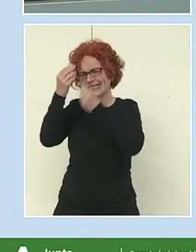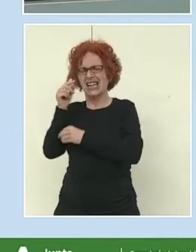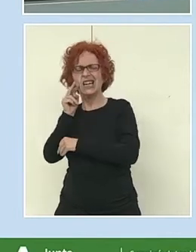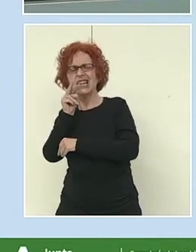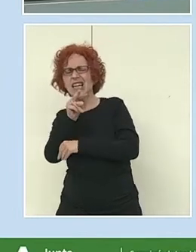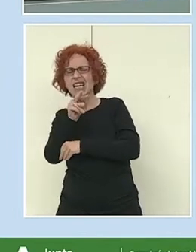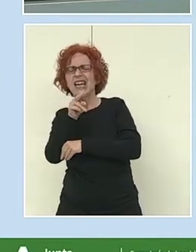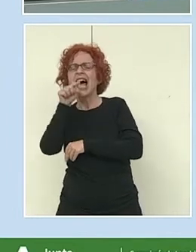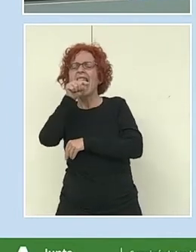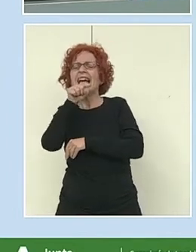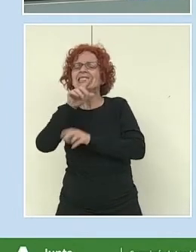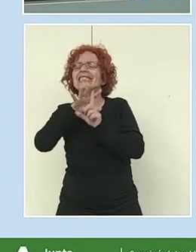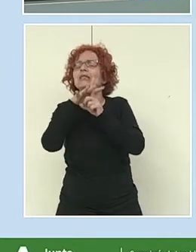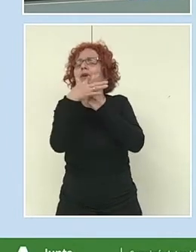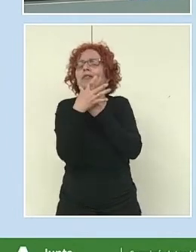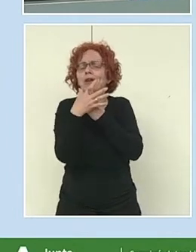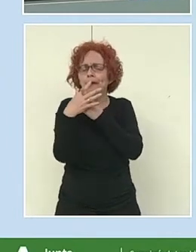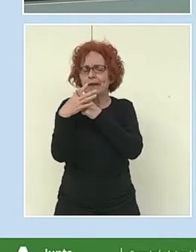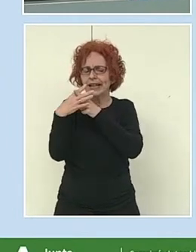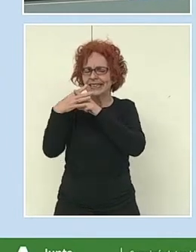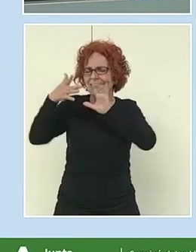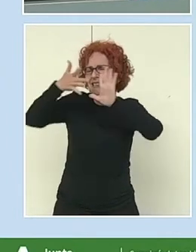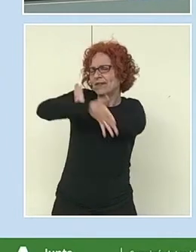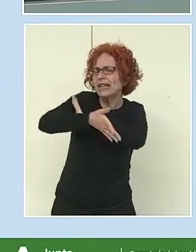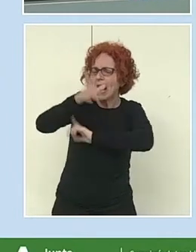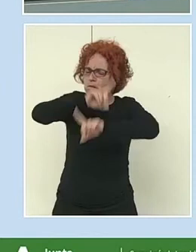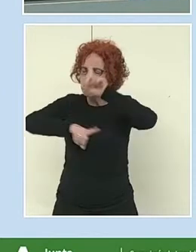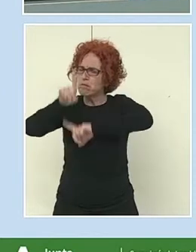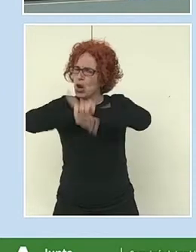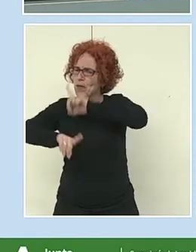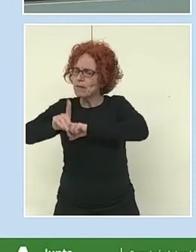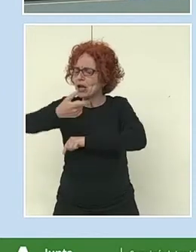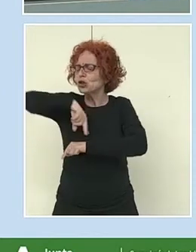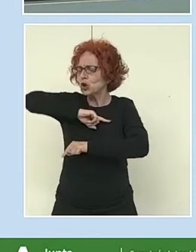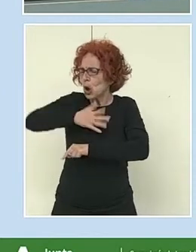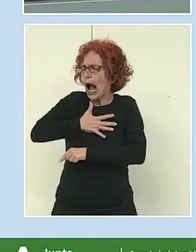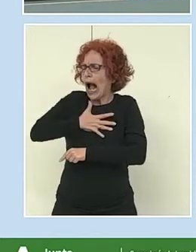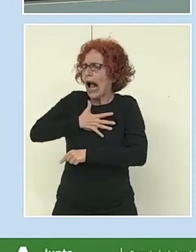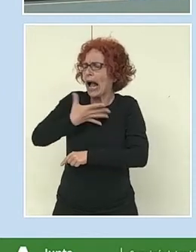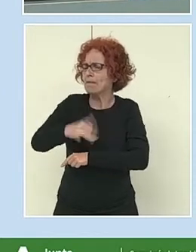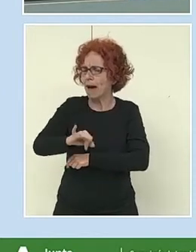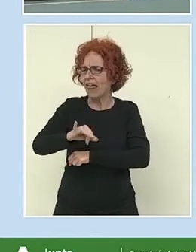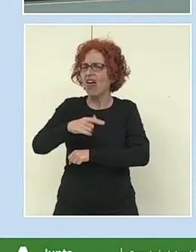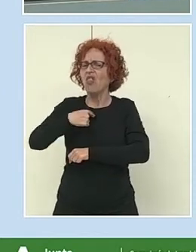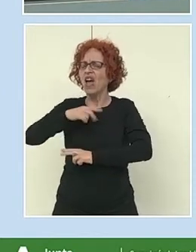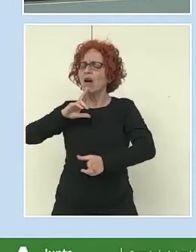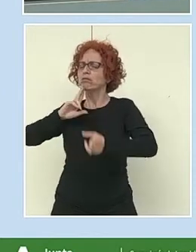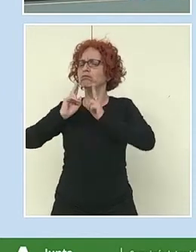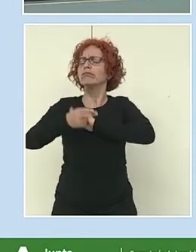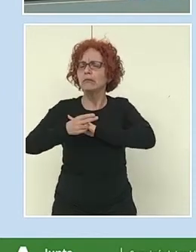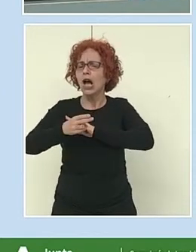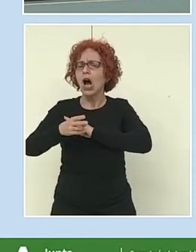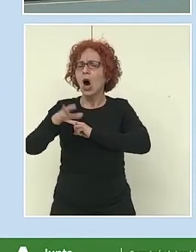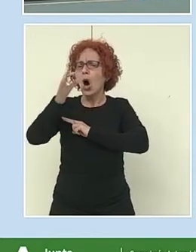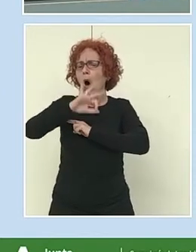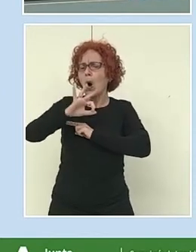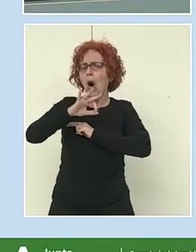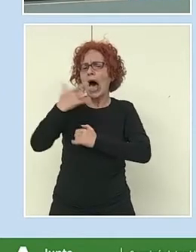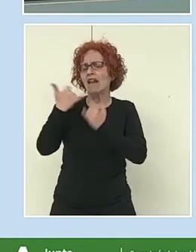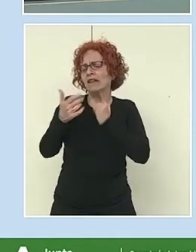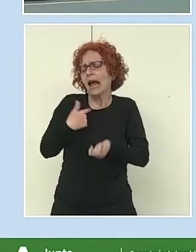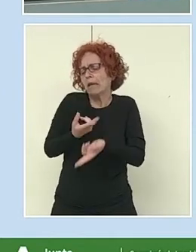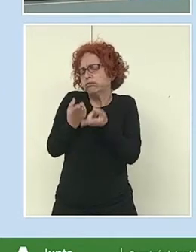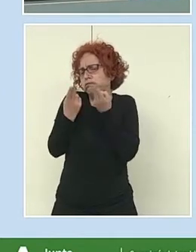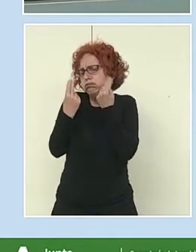Y se trata de ver hasta qué punto nos influyen o somos capaces de reafirmarnos en la idea de que nos gustan las matemáticas y